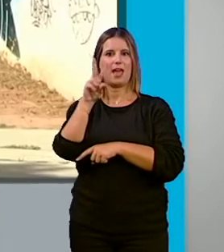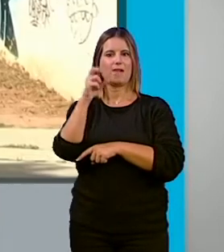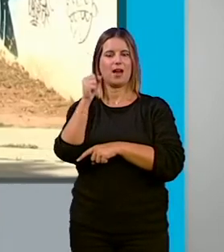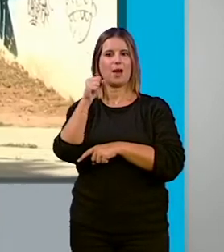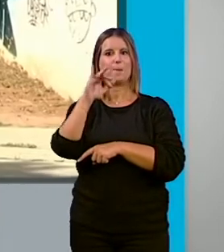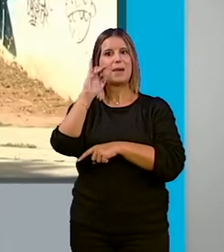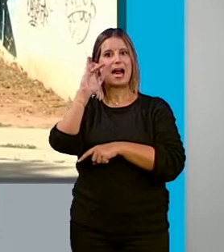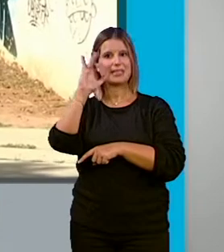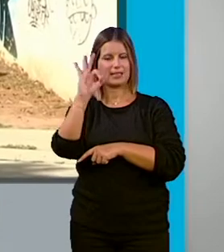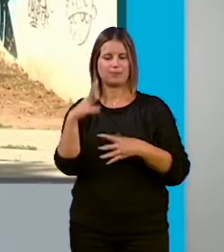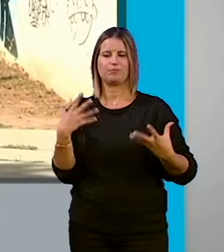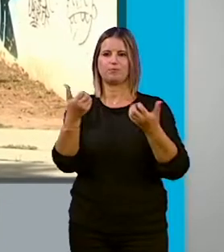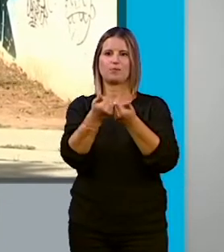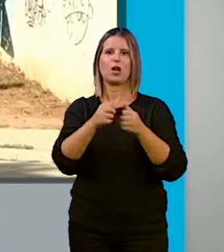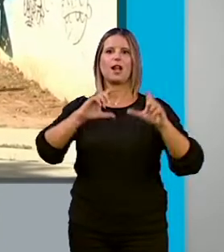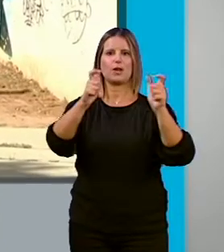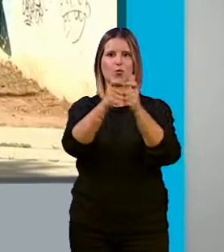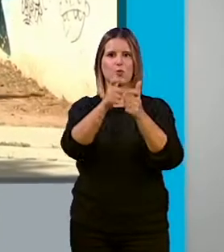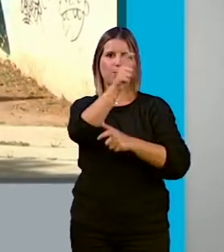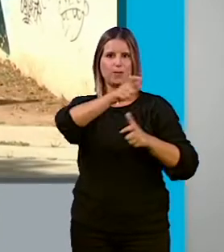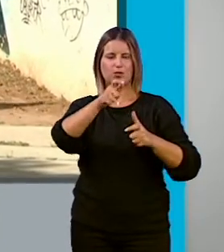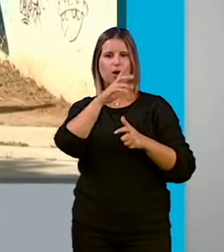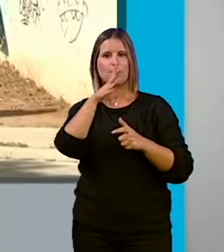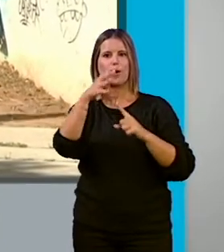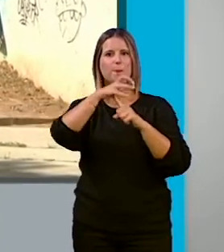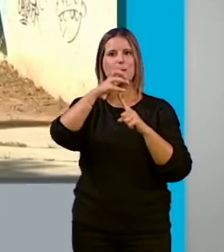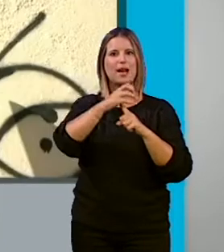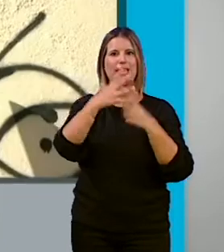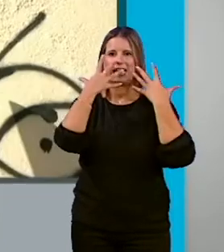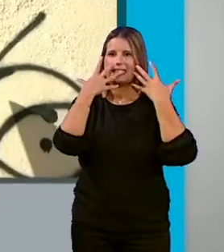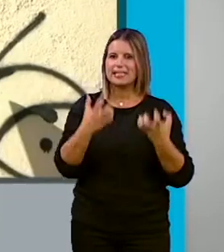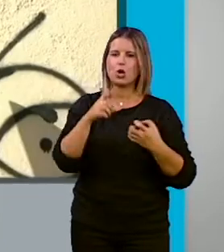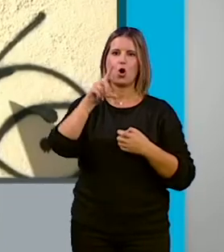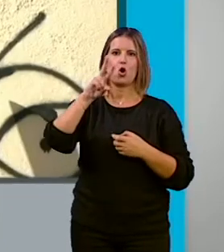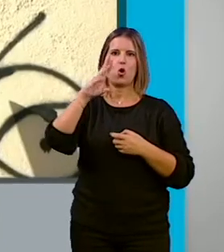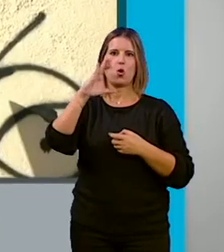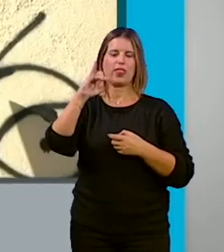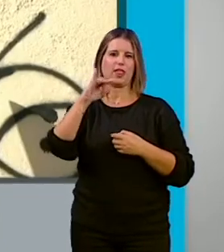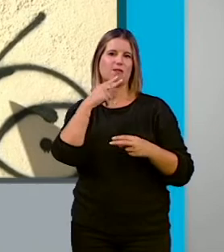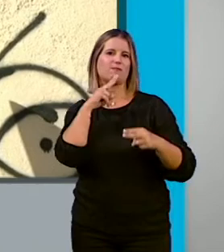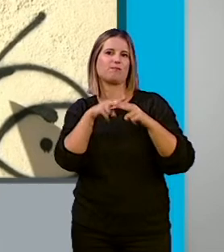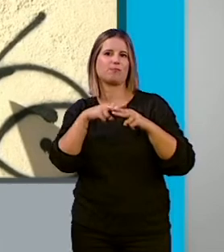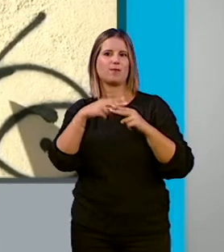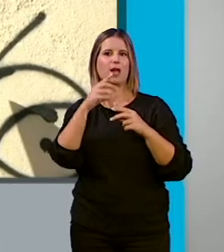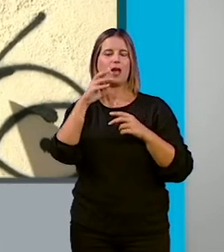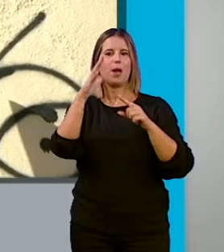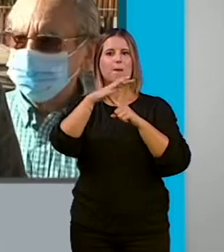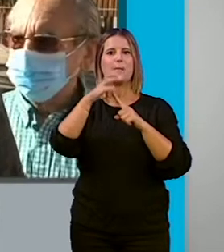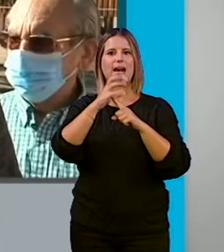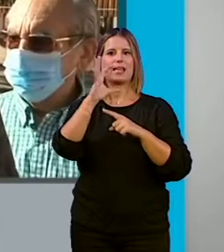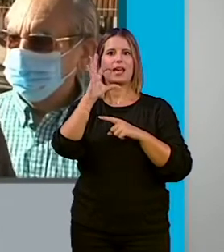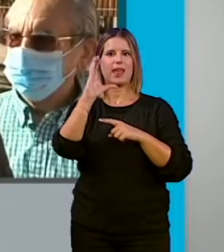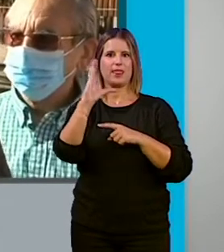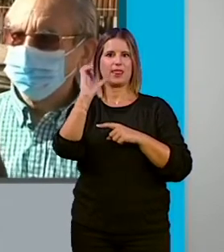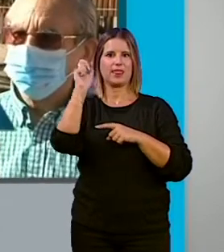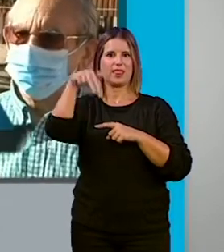vecinos de esta zona de la ciudad para visitar el entorno del Parque Seco de Lucena, conocido como el Parque Zen. Esa dejadez municipal se